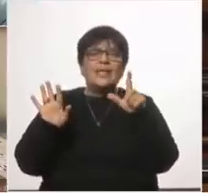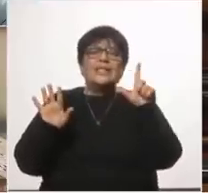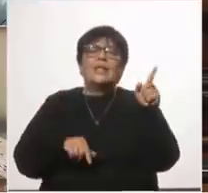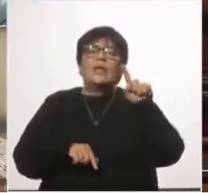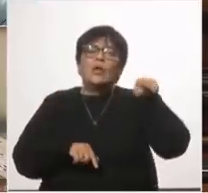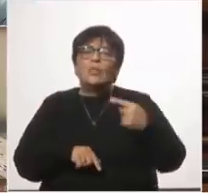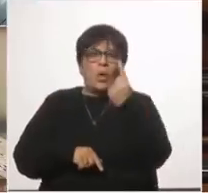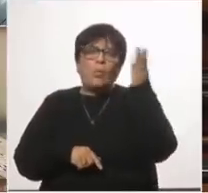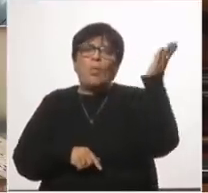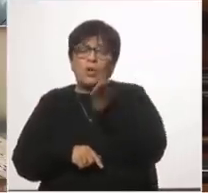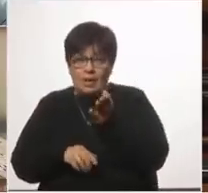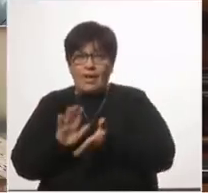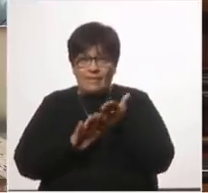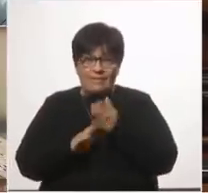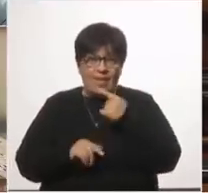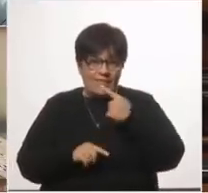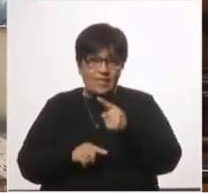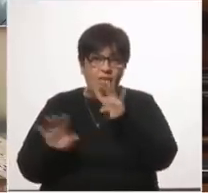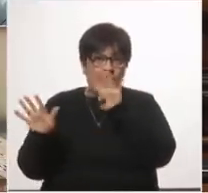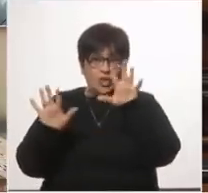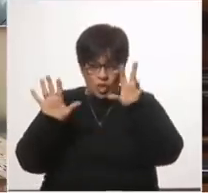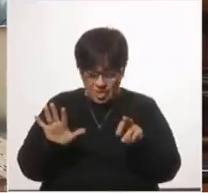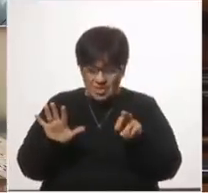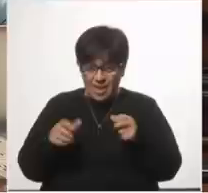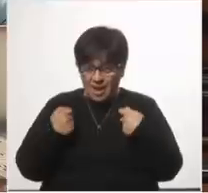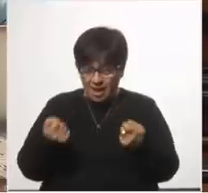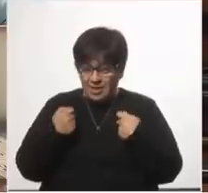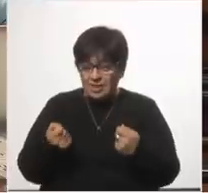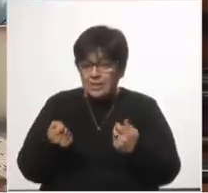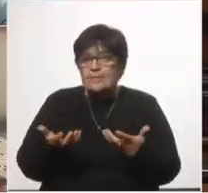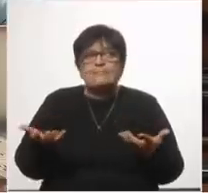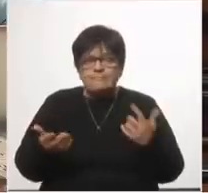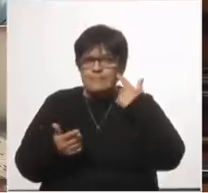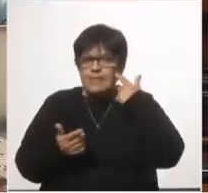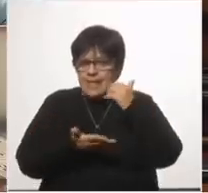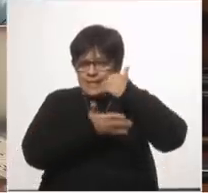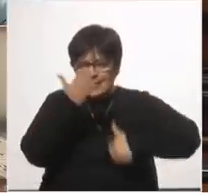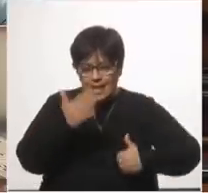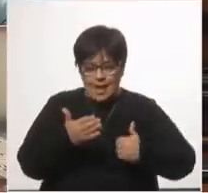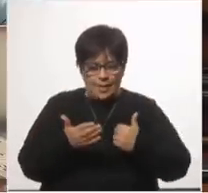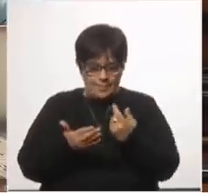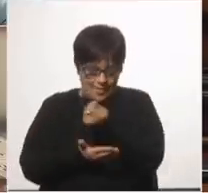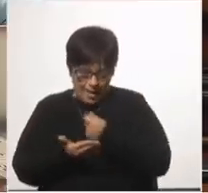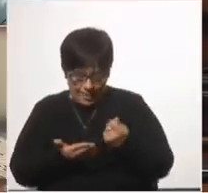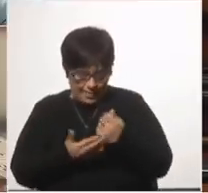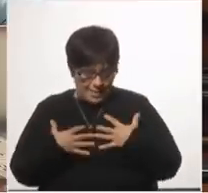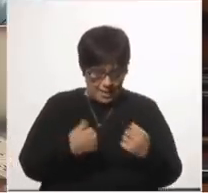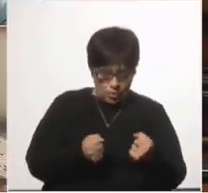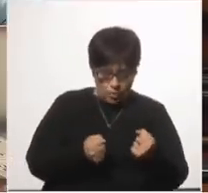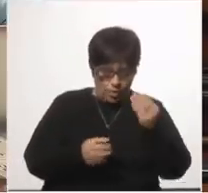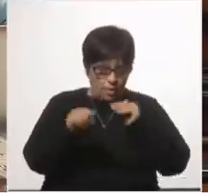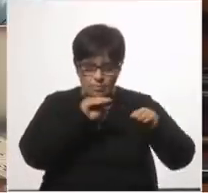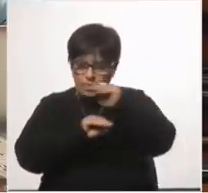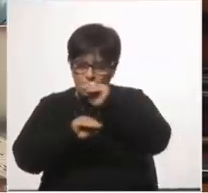ahora dice que va a gastar 980 de los cuales si descontamos salud y resignación de aportes nos